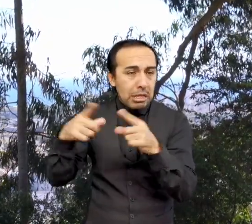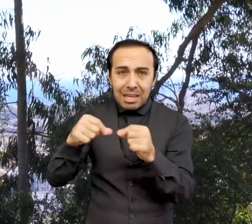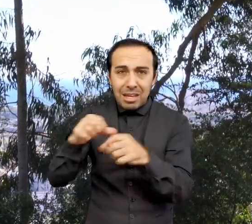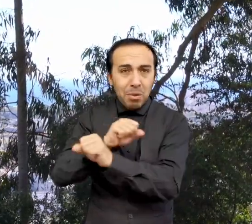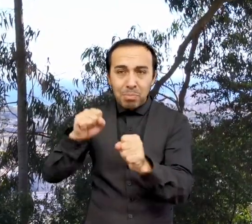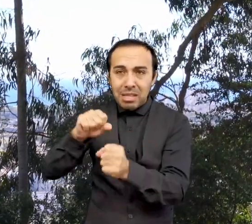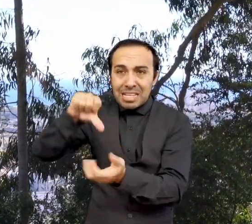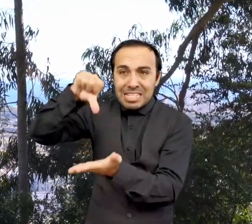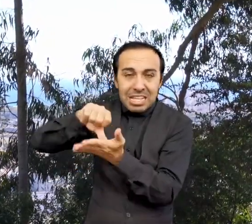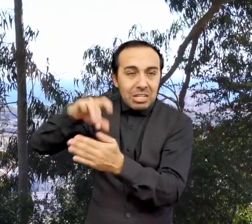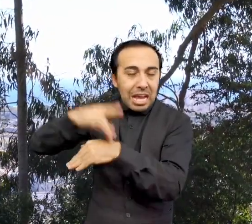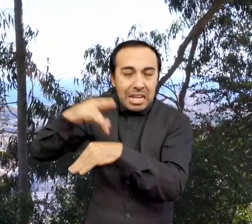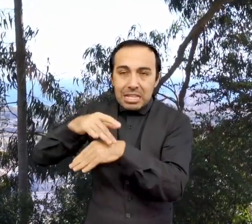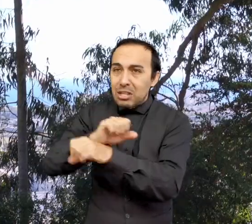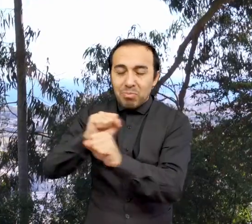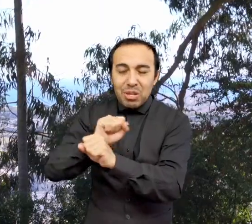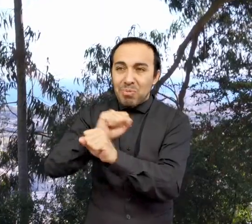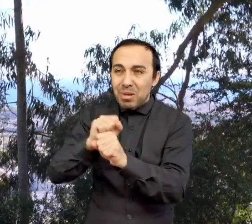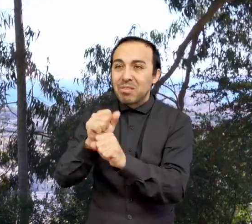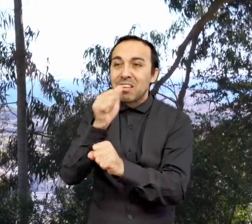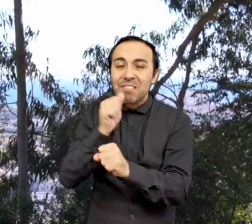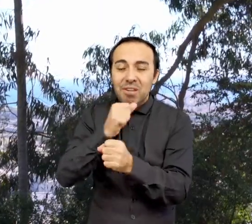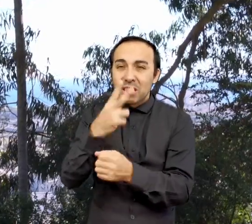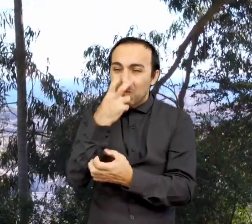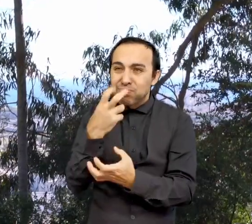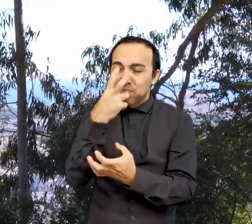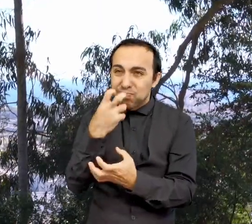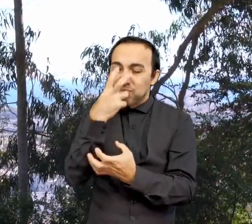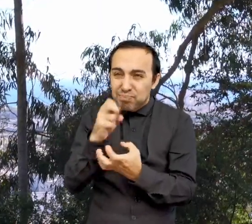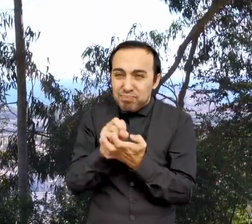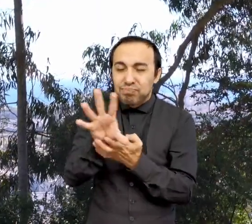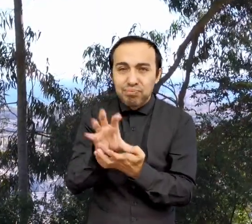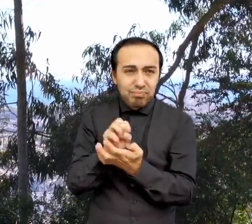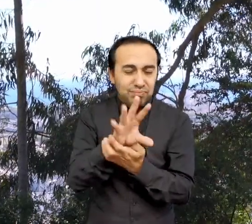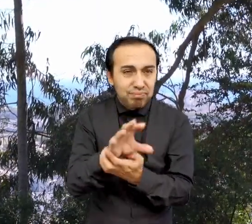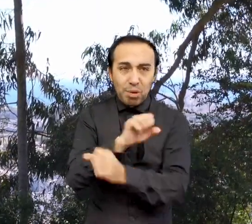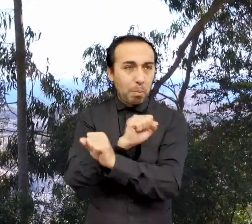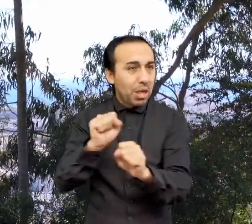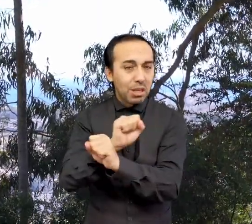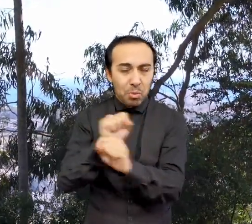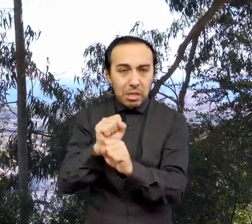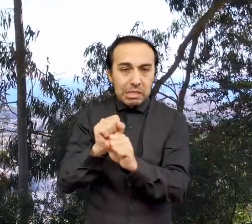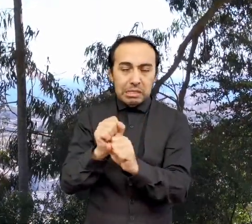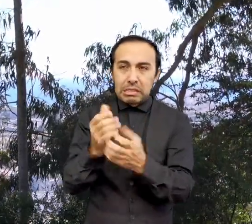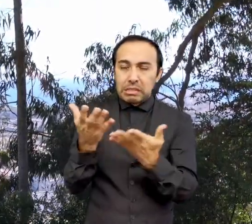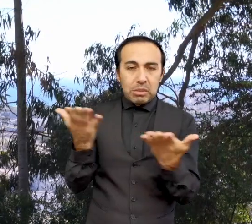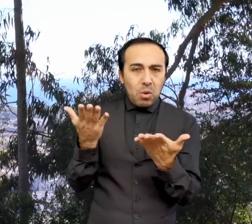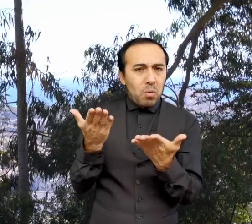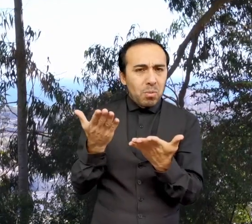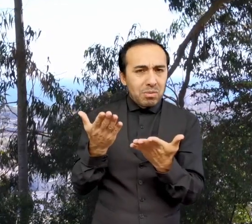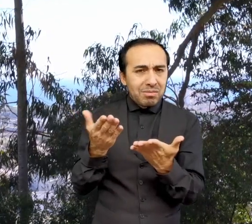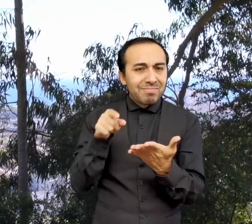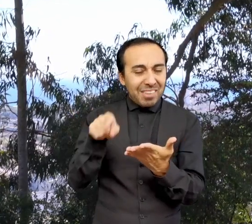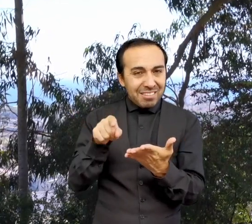interior caliente y para producir una presión del gas hacia el exterior suficiente para detener la contracción